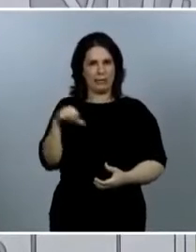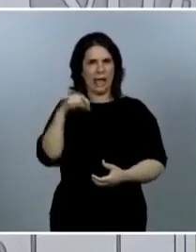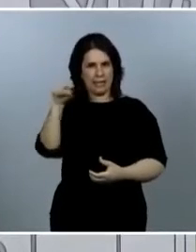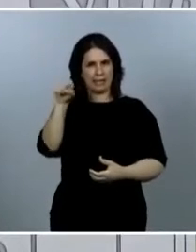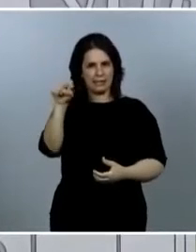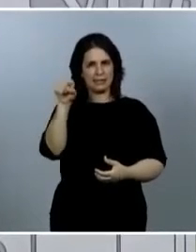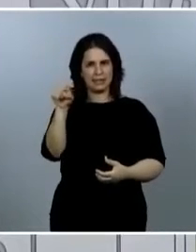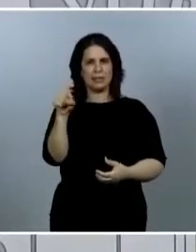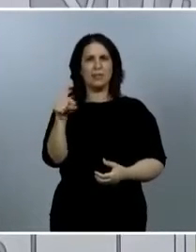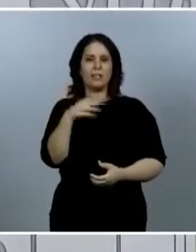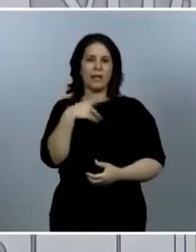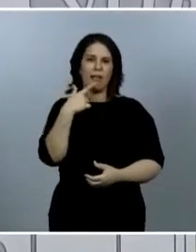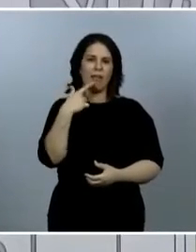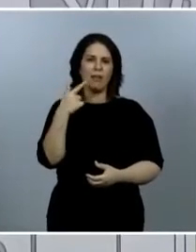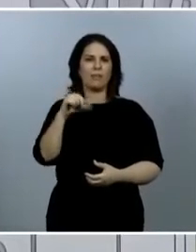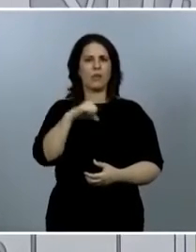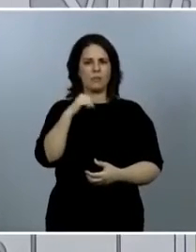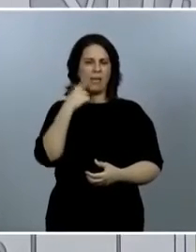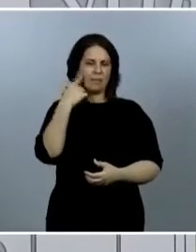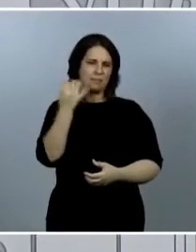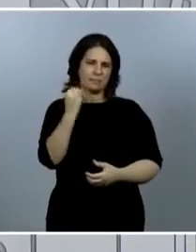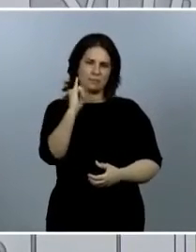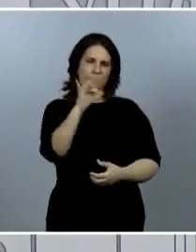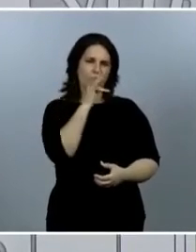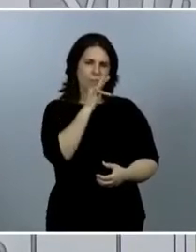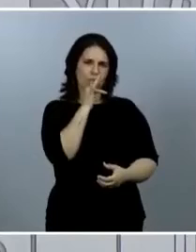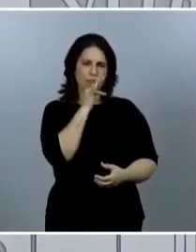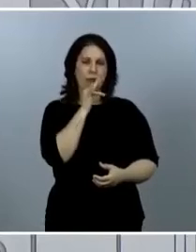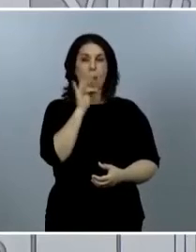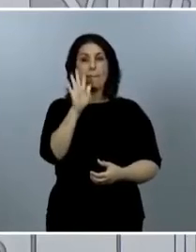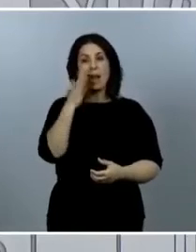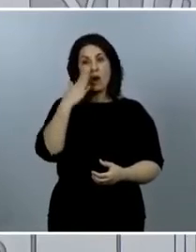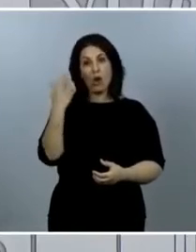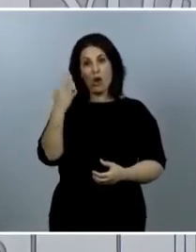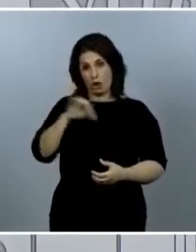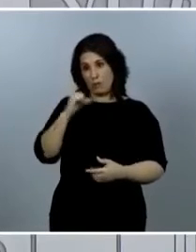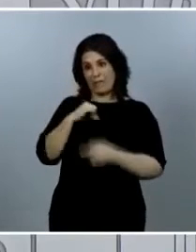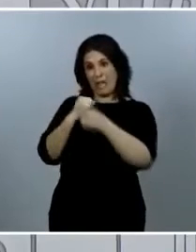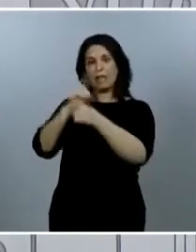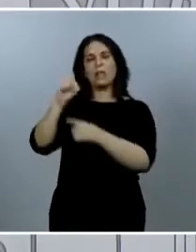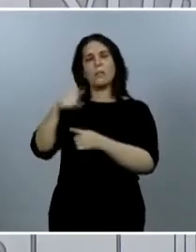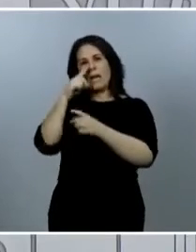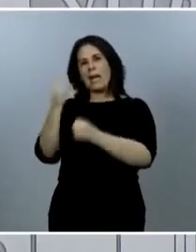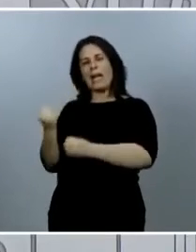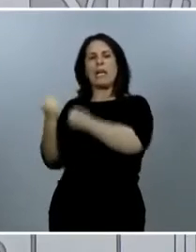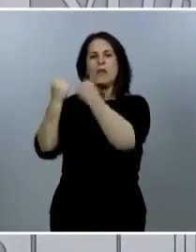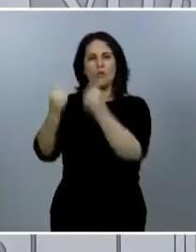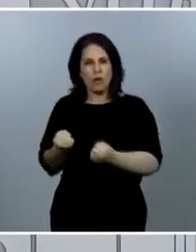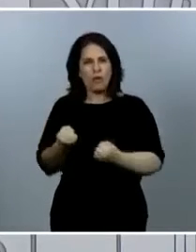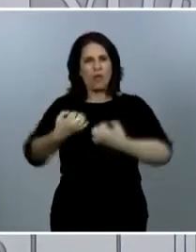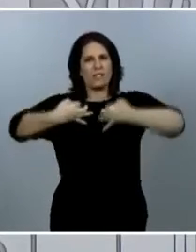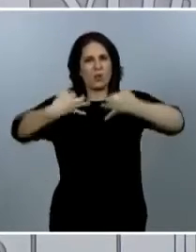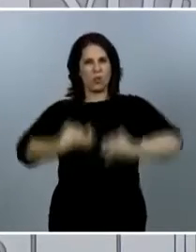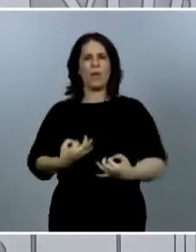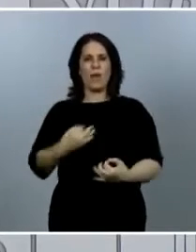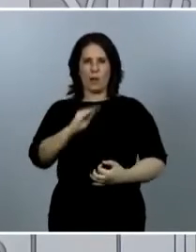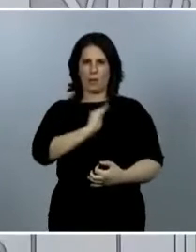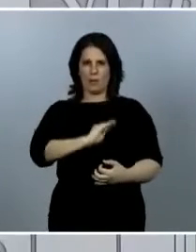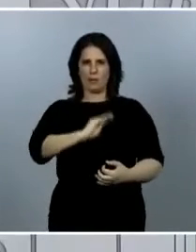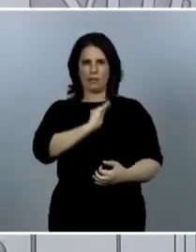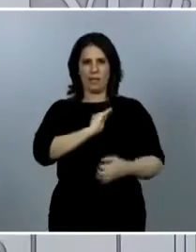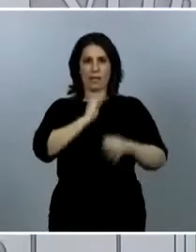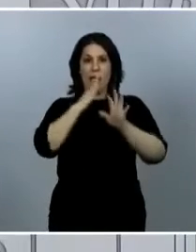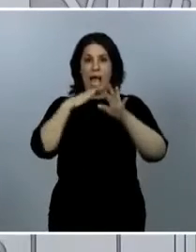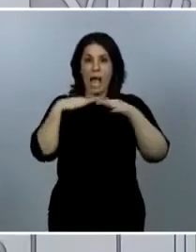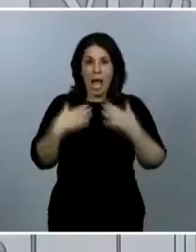sigue habiendo un cierto riesgo. Lo que pasa es que en los hospitales también ha habido un refuerzo muy importante en las medidas de seguridad. Ahora mismo no hay la sobrecarga